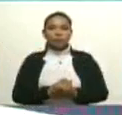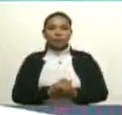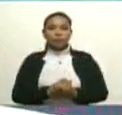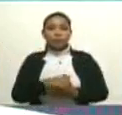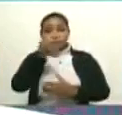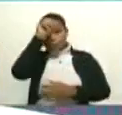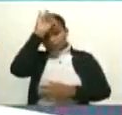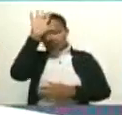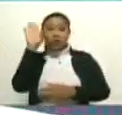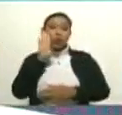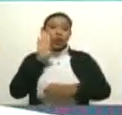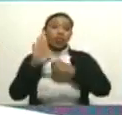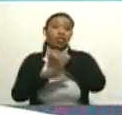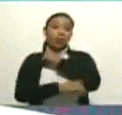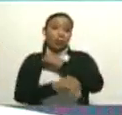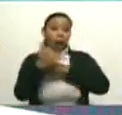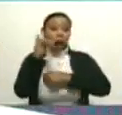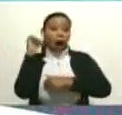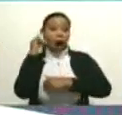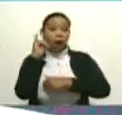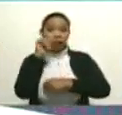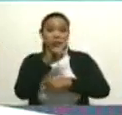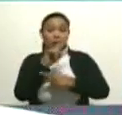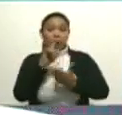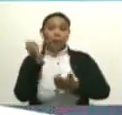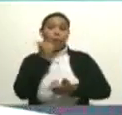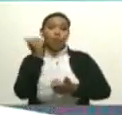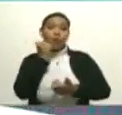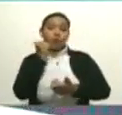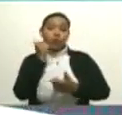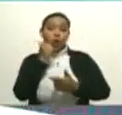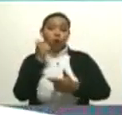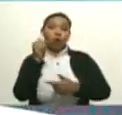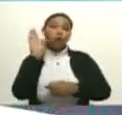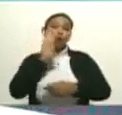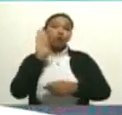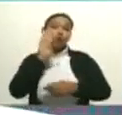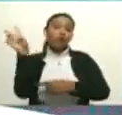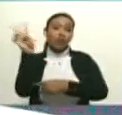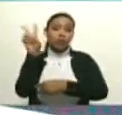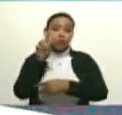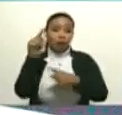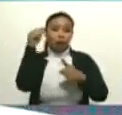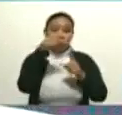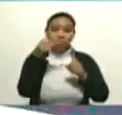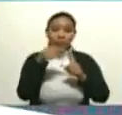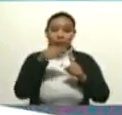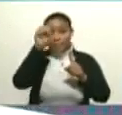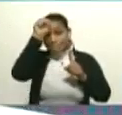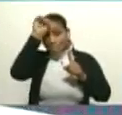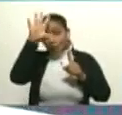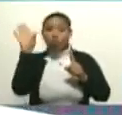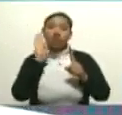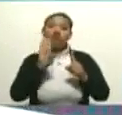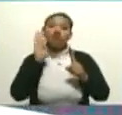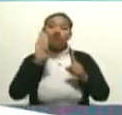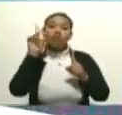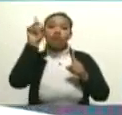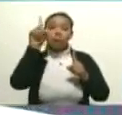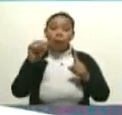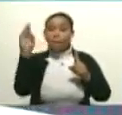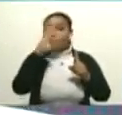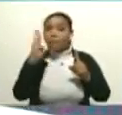minería ilegal, de mineros ilegales venezolanos, y de mineros ilegales de